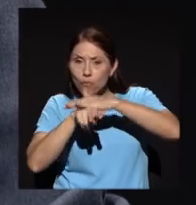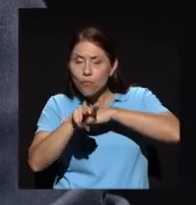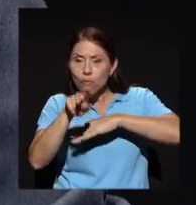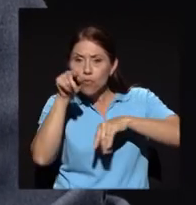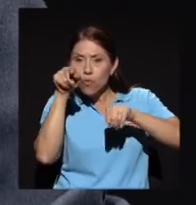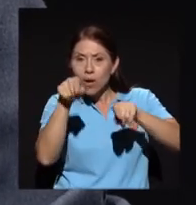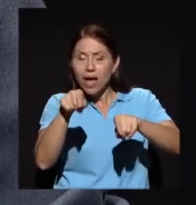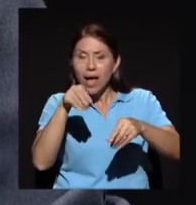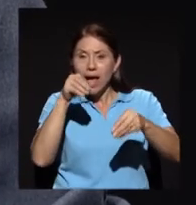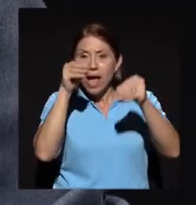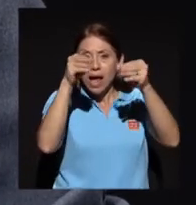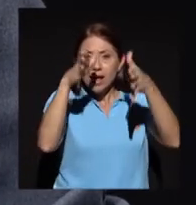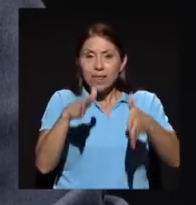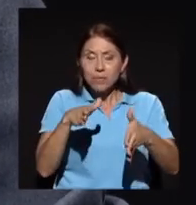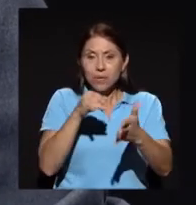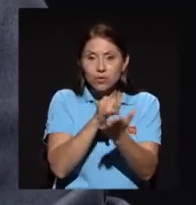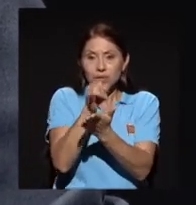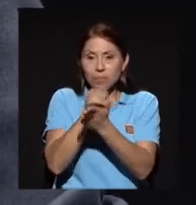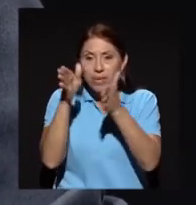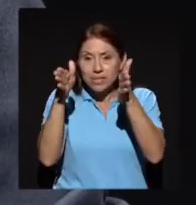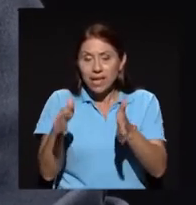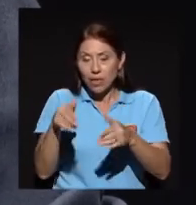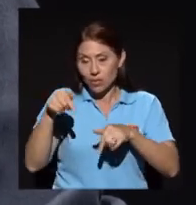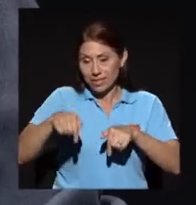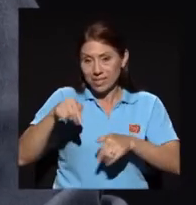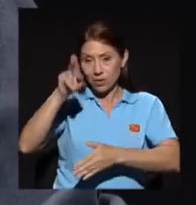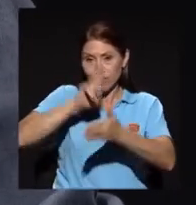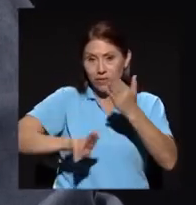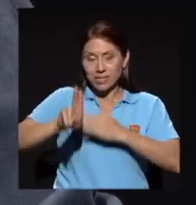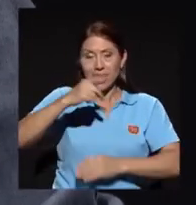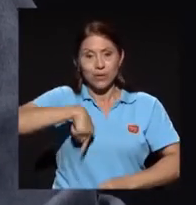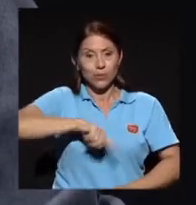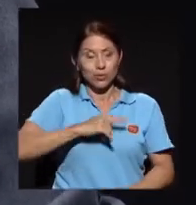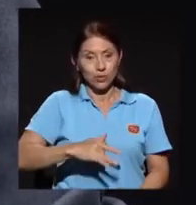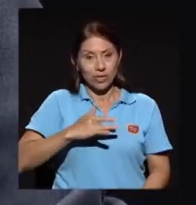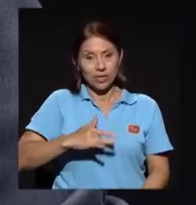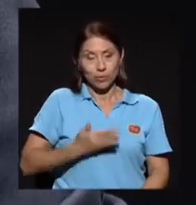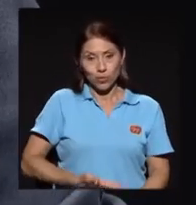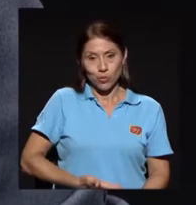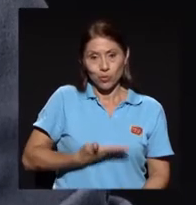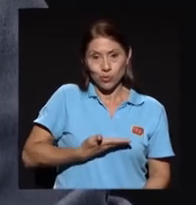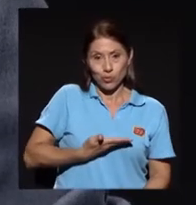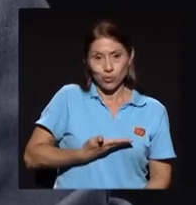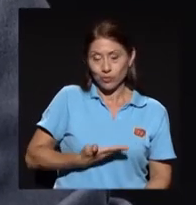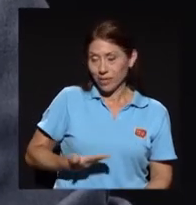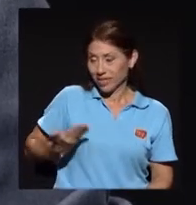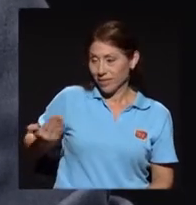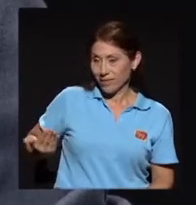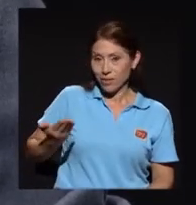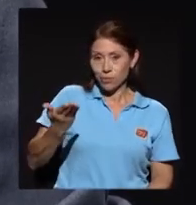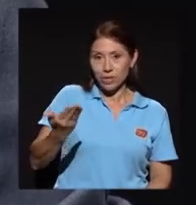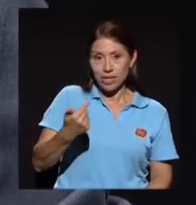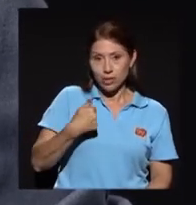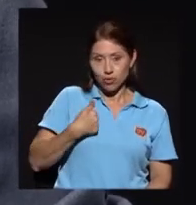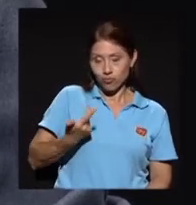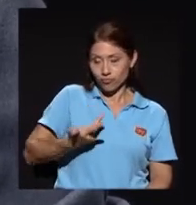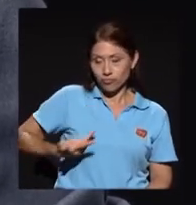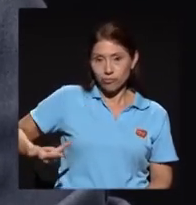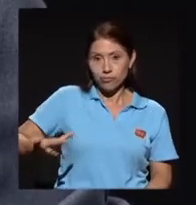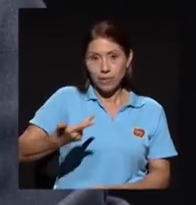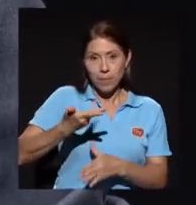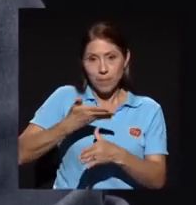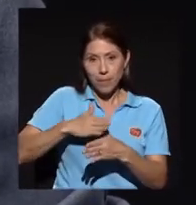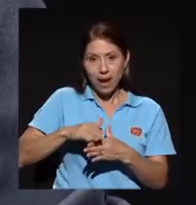académicos, investigadores de esta universidad, podemos sentirnos orgullosos, tanto Isabel como usted y yo, que somos parte de esa misma